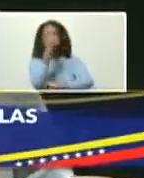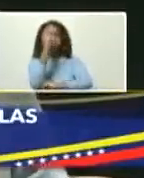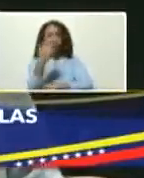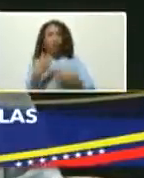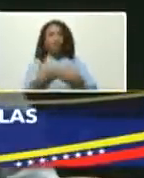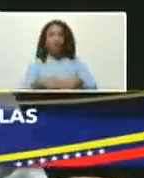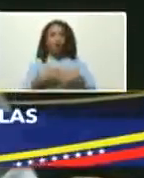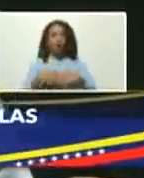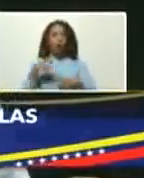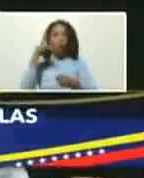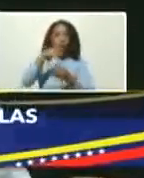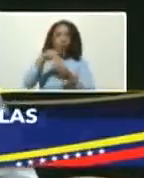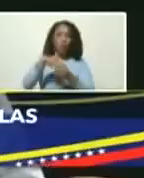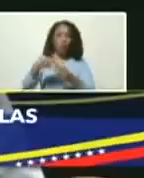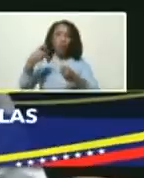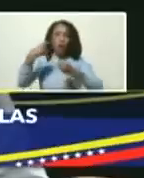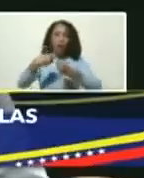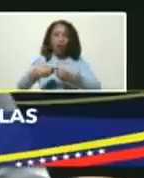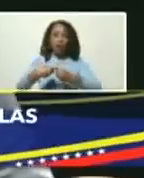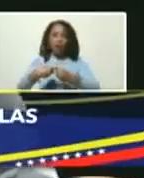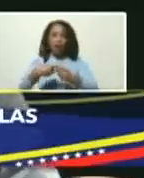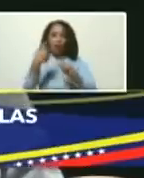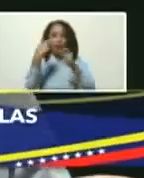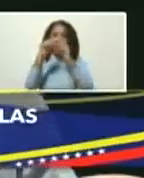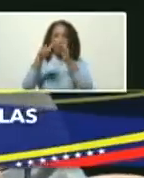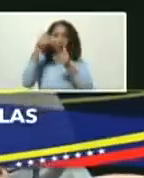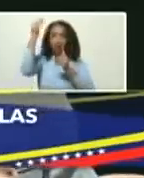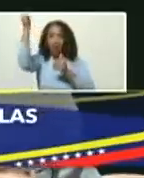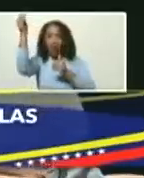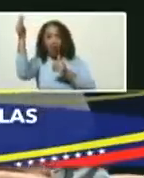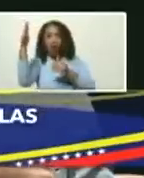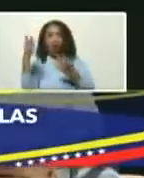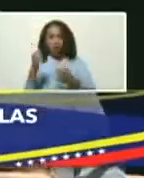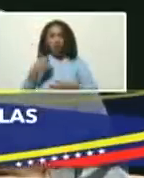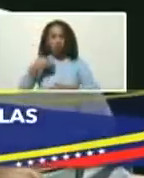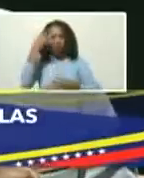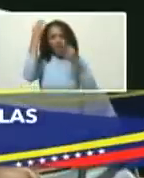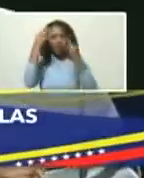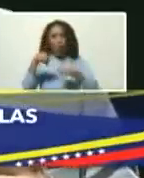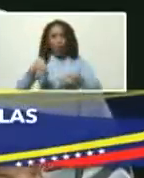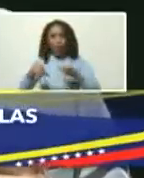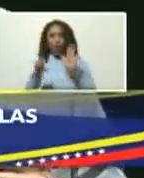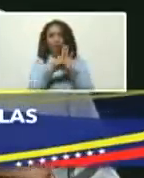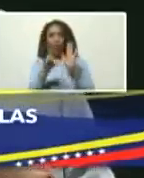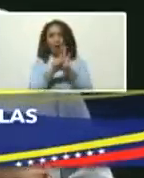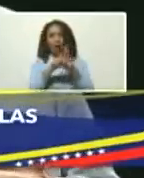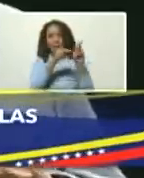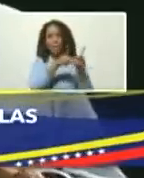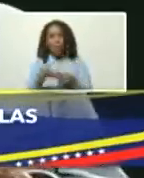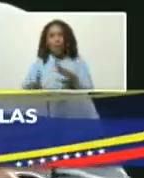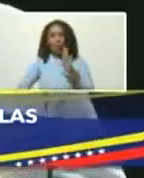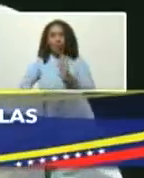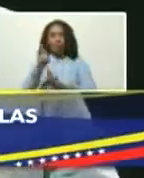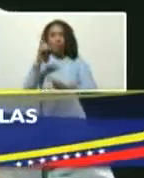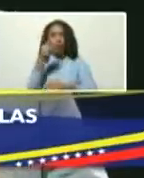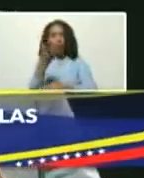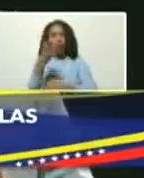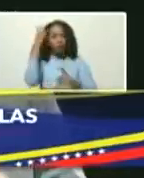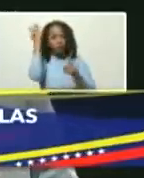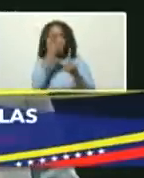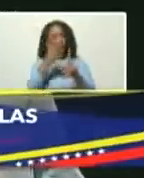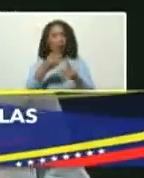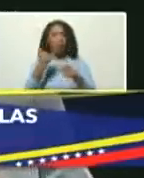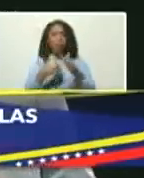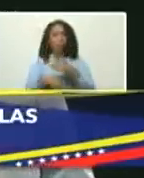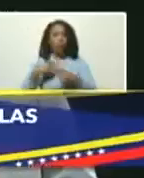industrial petrolero gasífero exportador que estoy seguro que con esta ley y el plan de desarrollo que usted orienta bueno